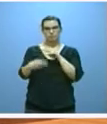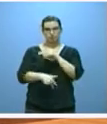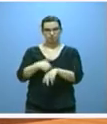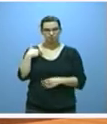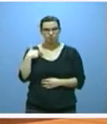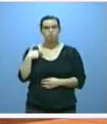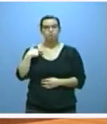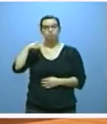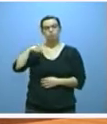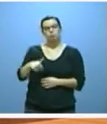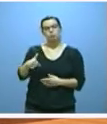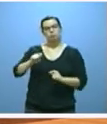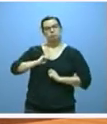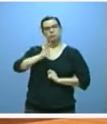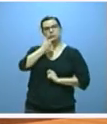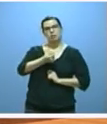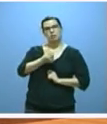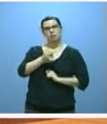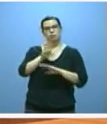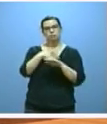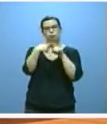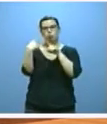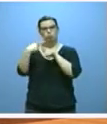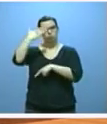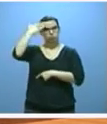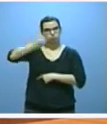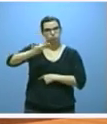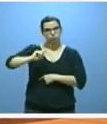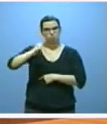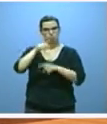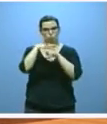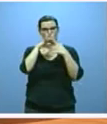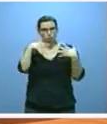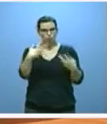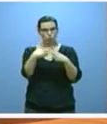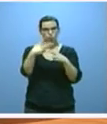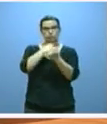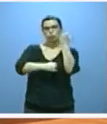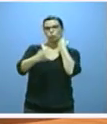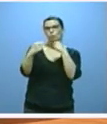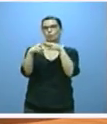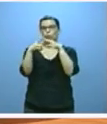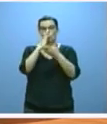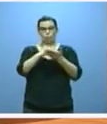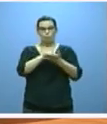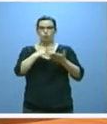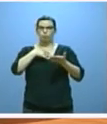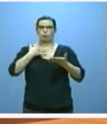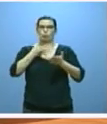hoy examinar los principales aspectos de la actual situación política, económica y social de la comunidad,